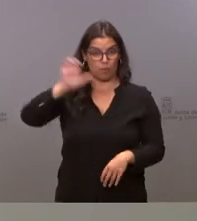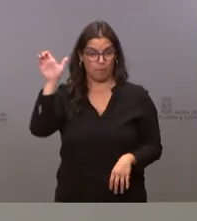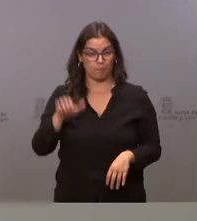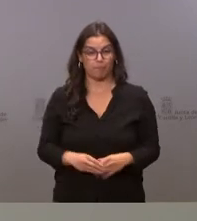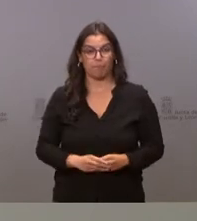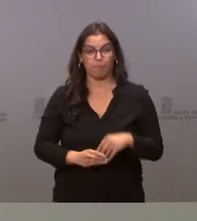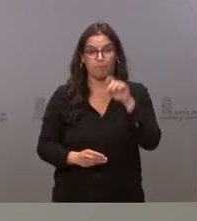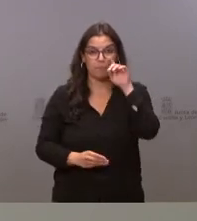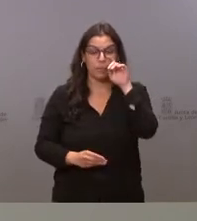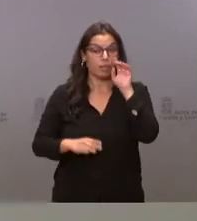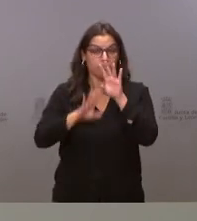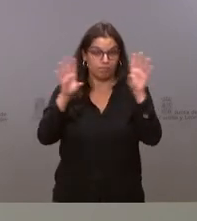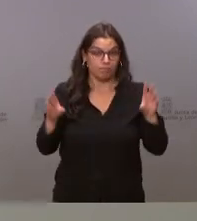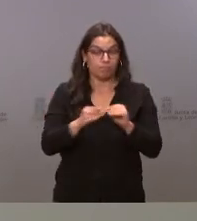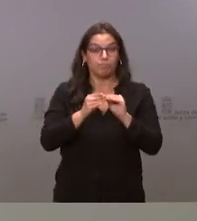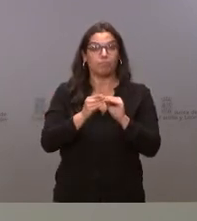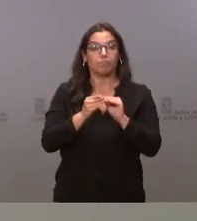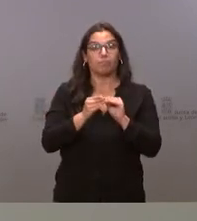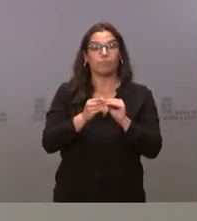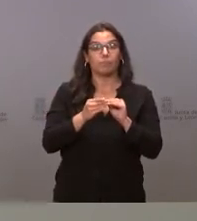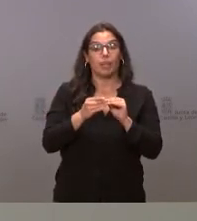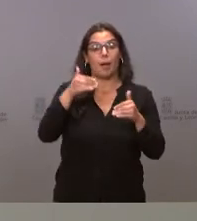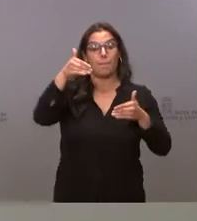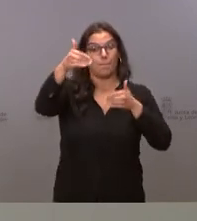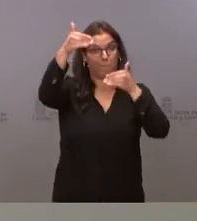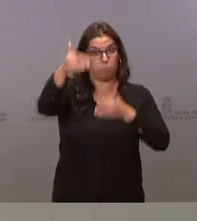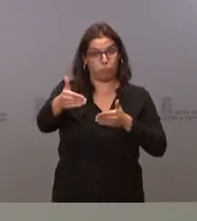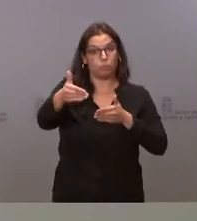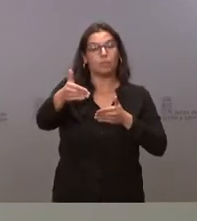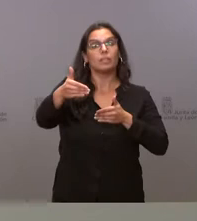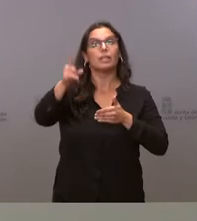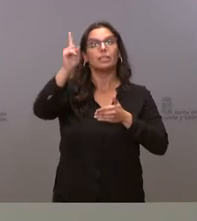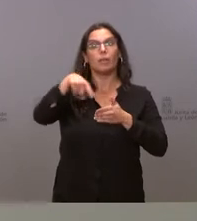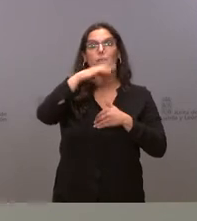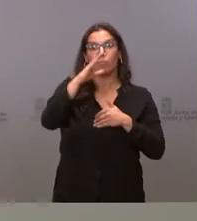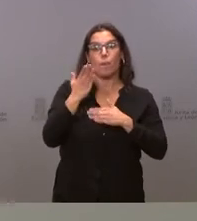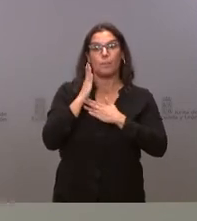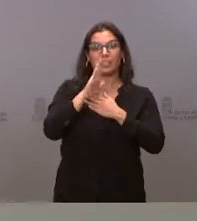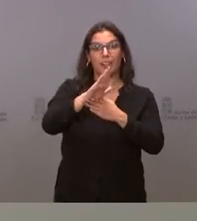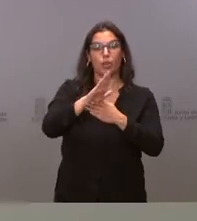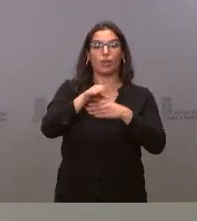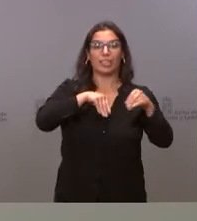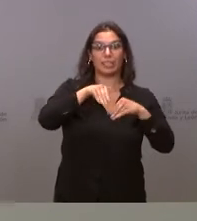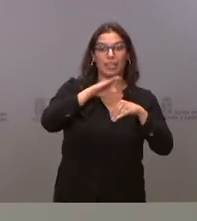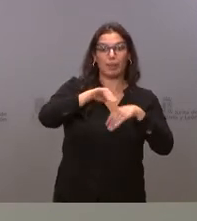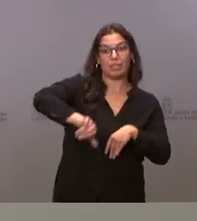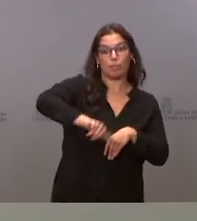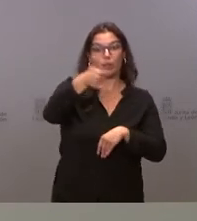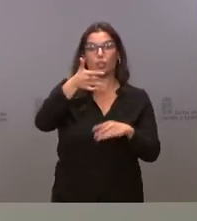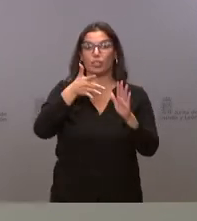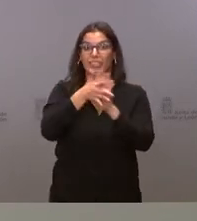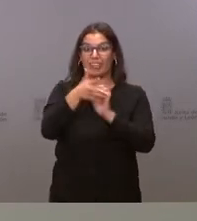y, en definitiva, ese mismo periodo de vigencia porque también la presentación y aprobación de esta estrategia es un instrumento